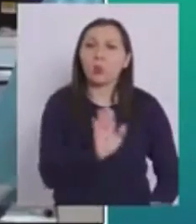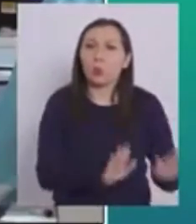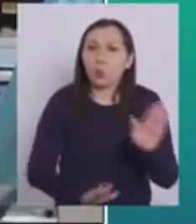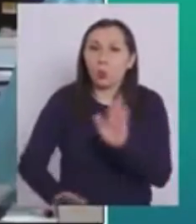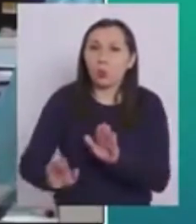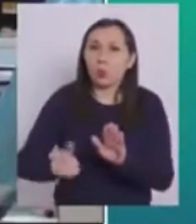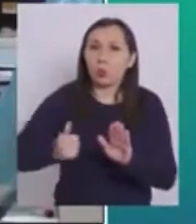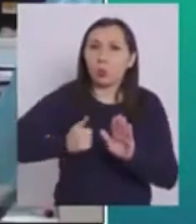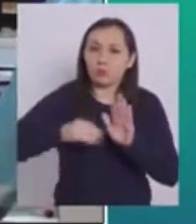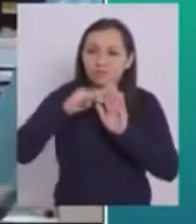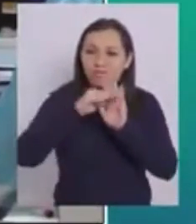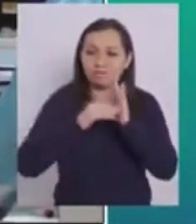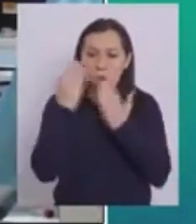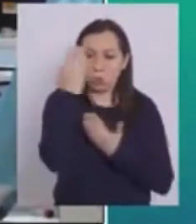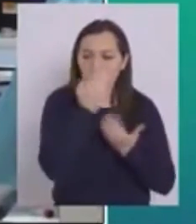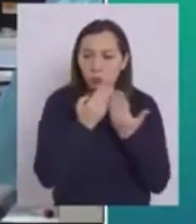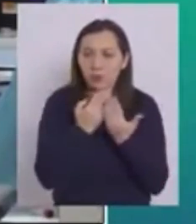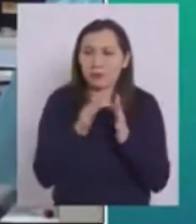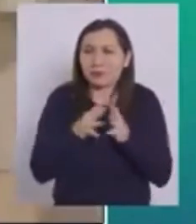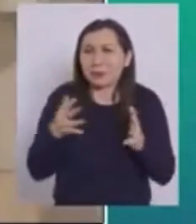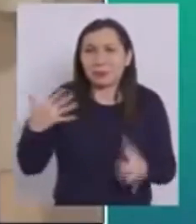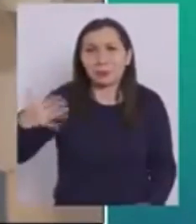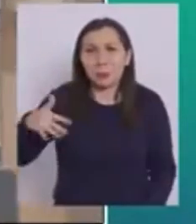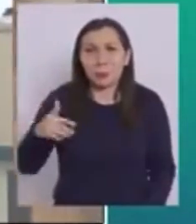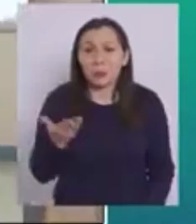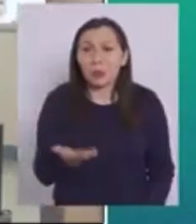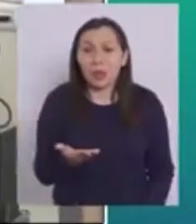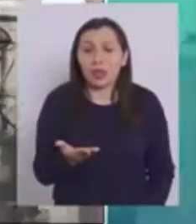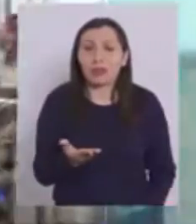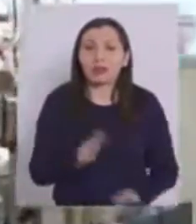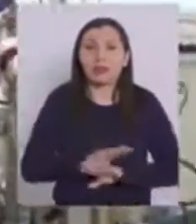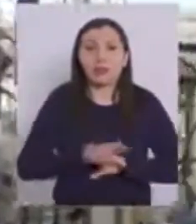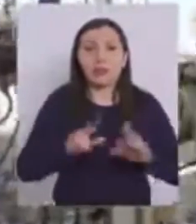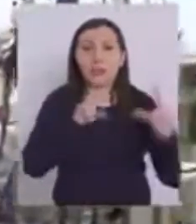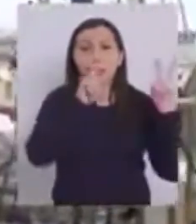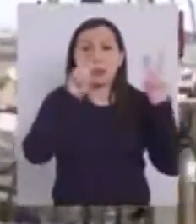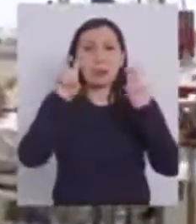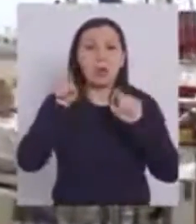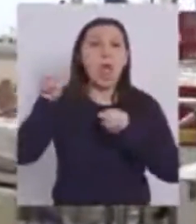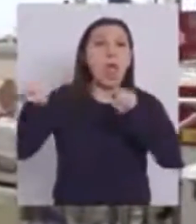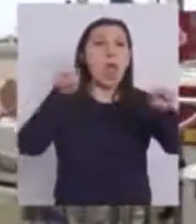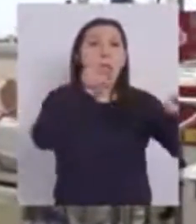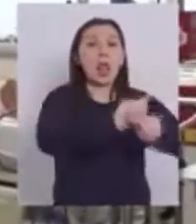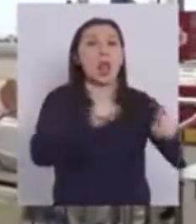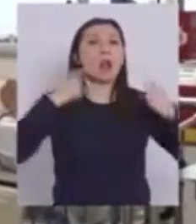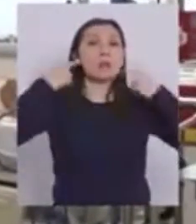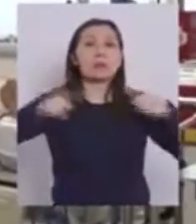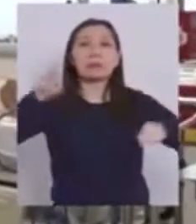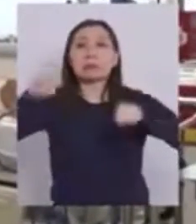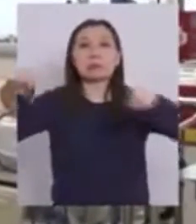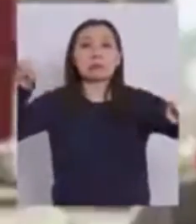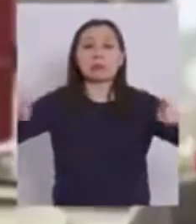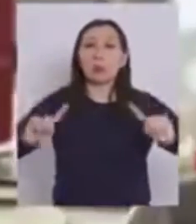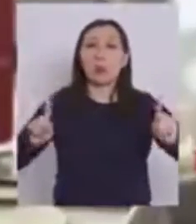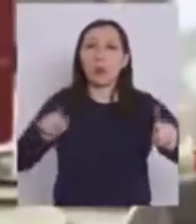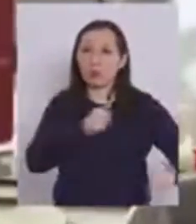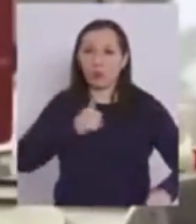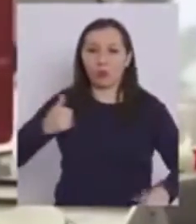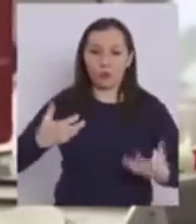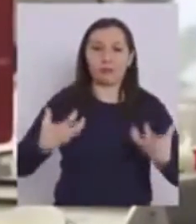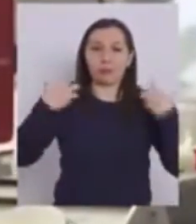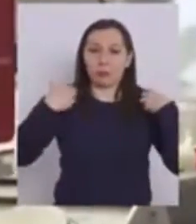manteniendo estas medidas de autocuidado Es muy importante que dejemos de hablar que la gente no respeta las medidas sanitarias